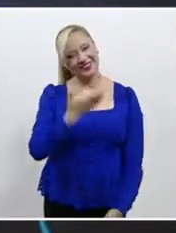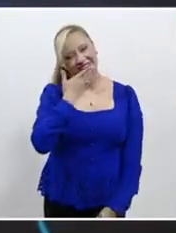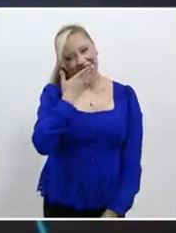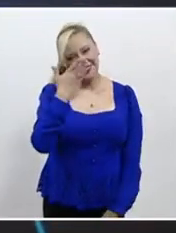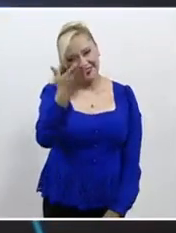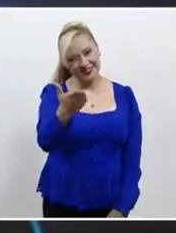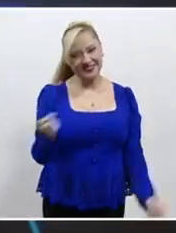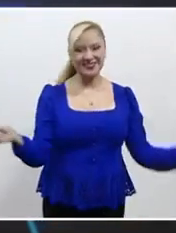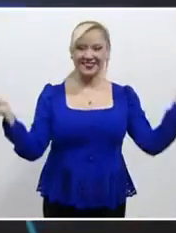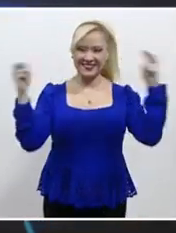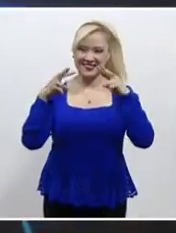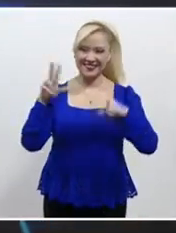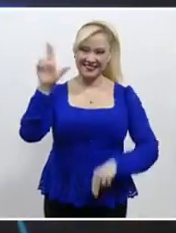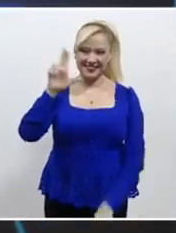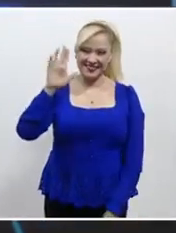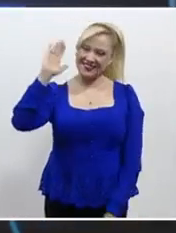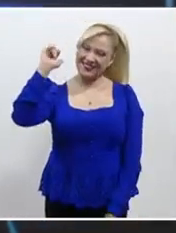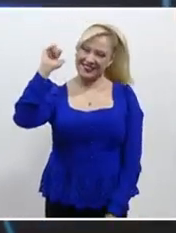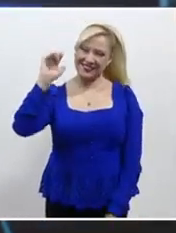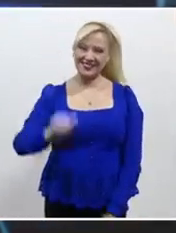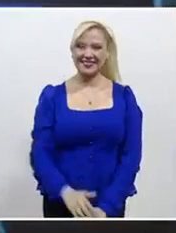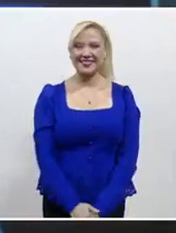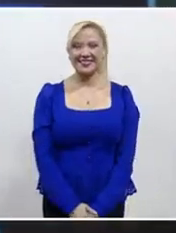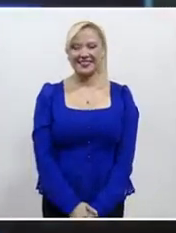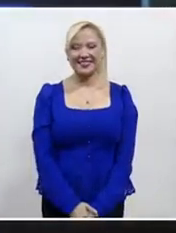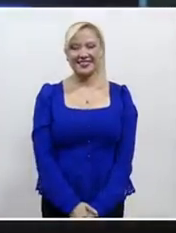un excelente fin de semana. Hasta pronto.